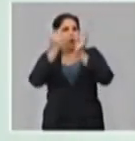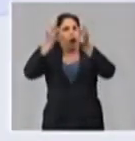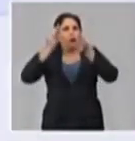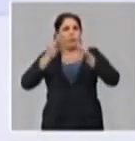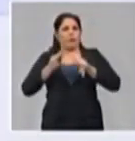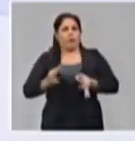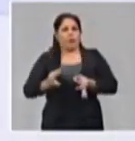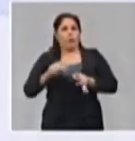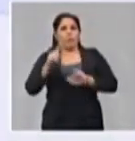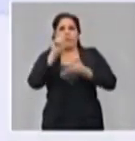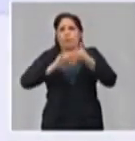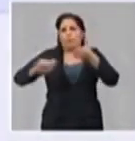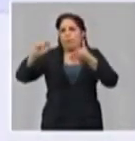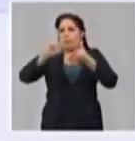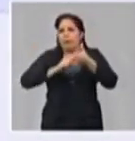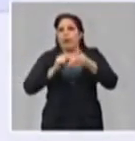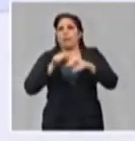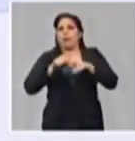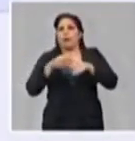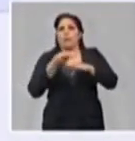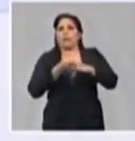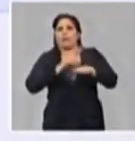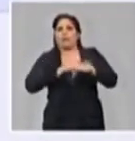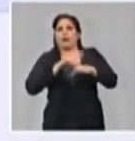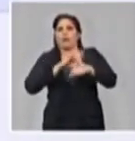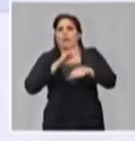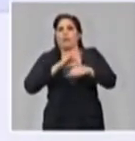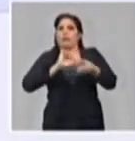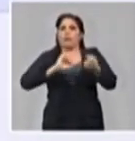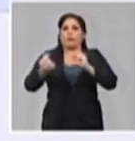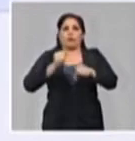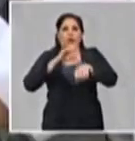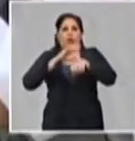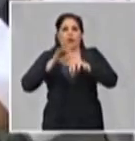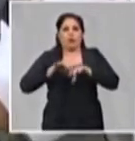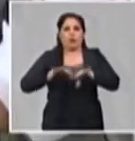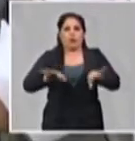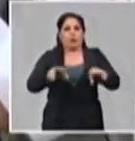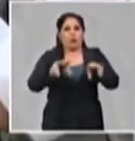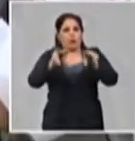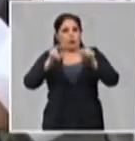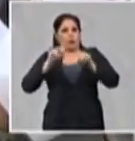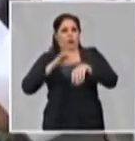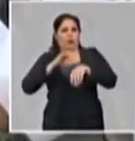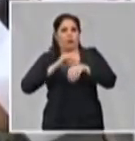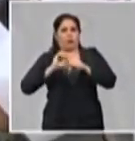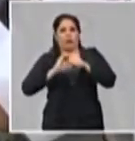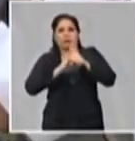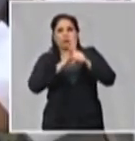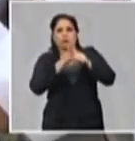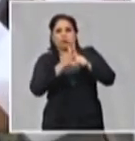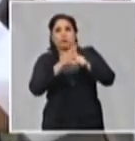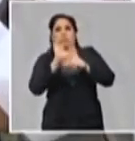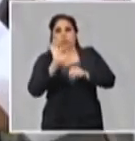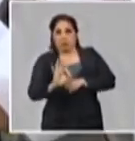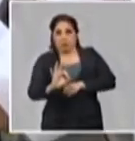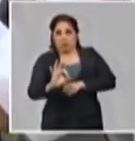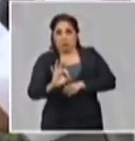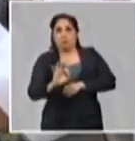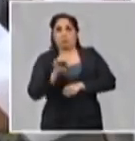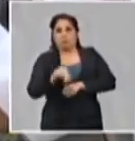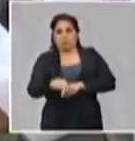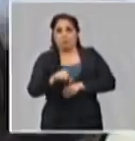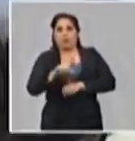el Plan para la Prevención y Control del Nuevo Coronavirus. A partir de esta